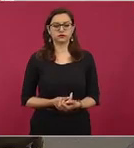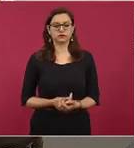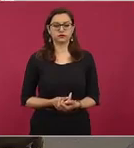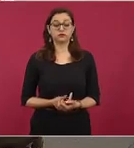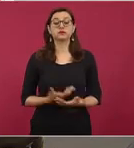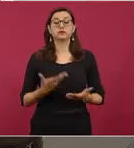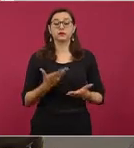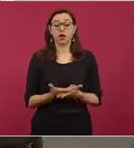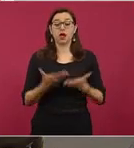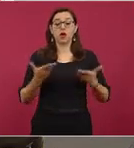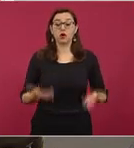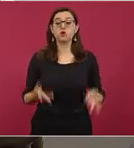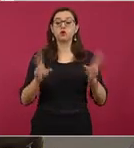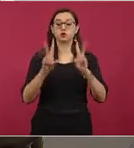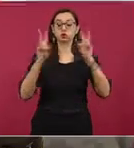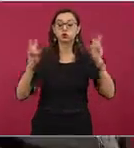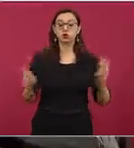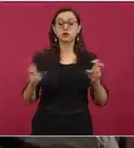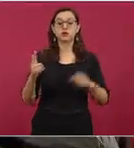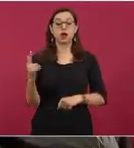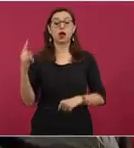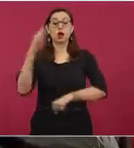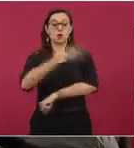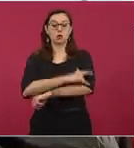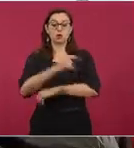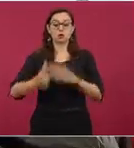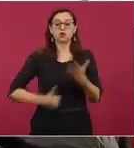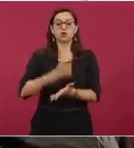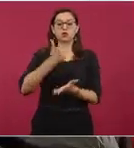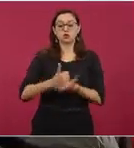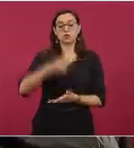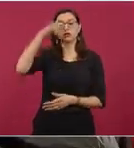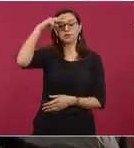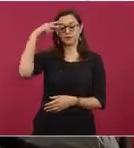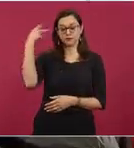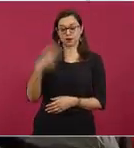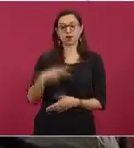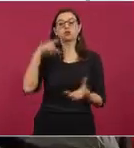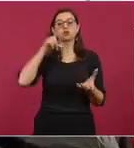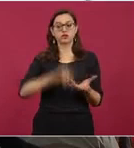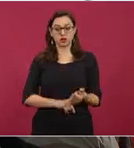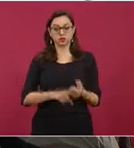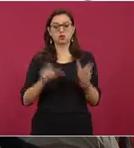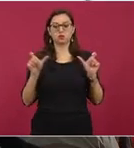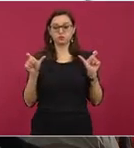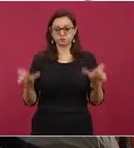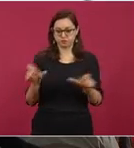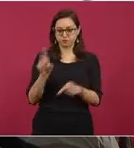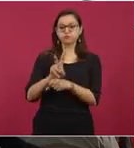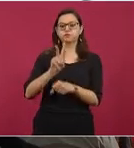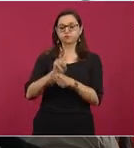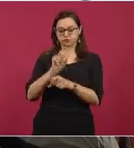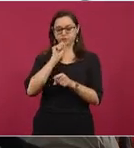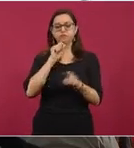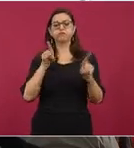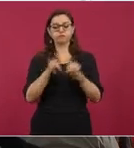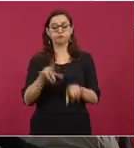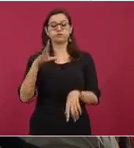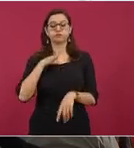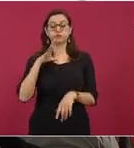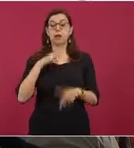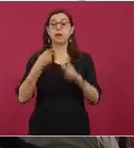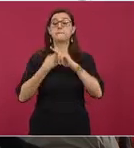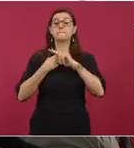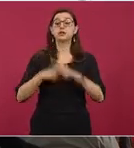Ahora nos pasamos al aeropuerto de la Ciudad de México, que entramos ahí con fecha 21 de febrero de este año.